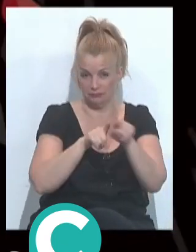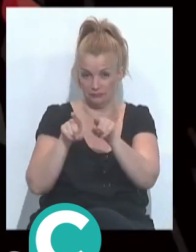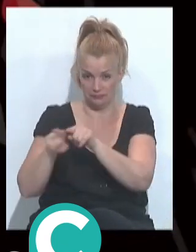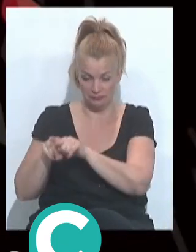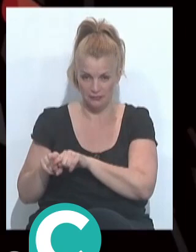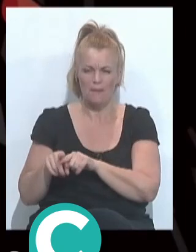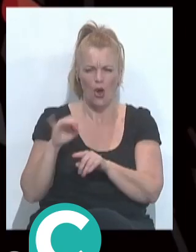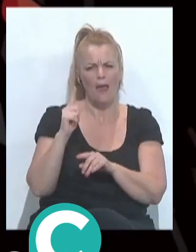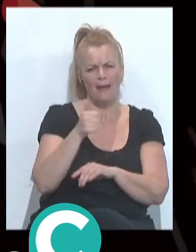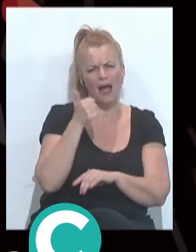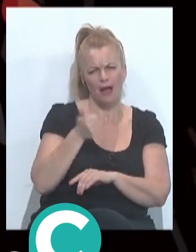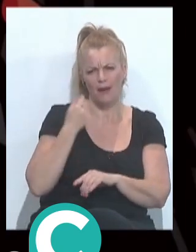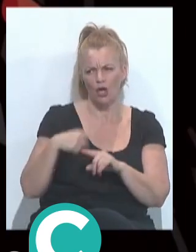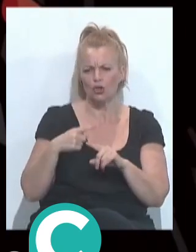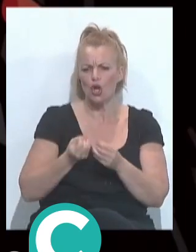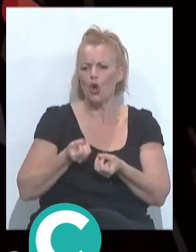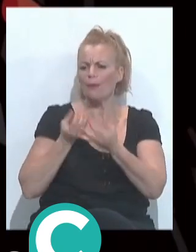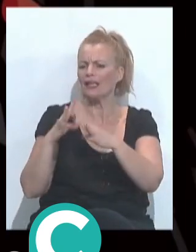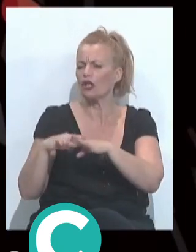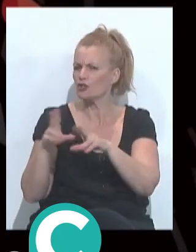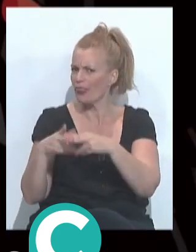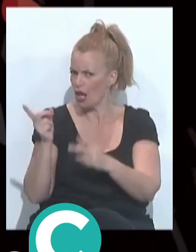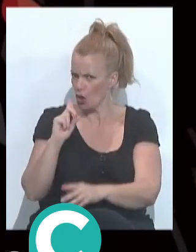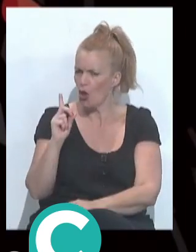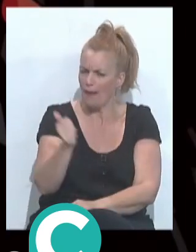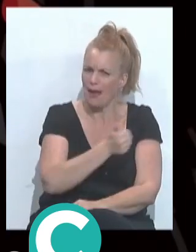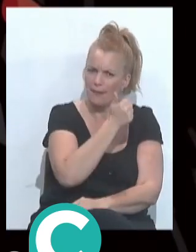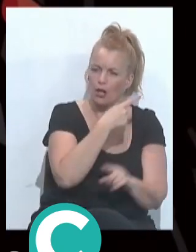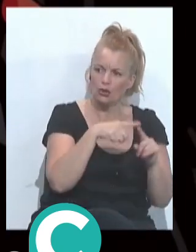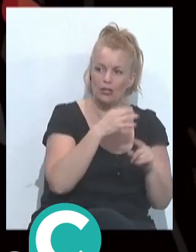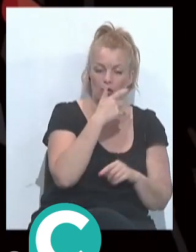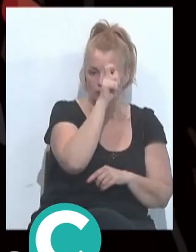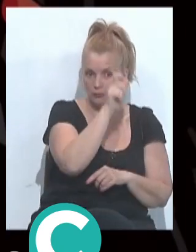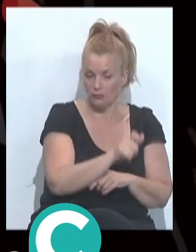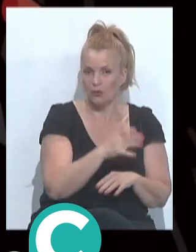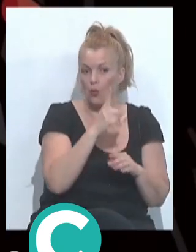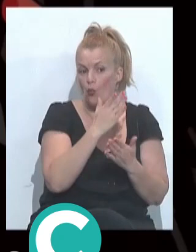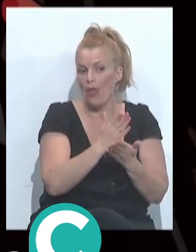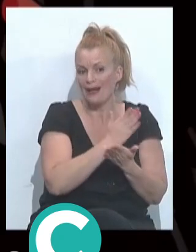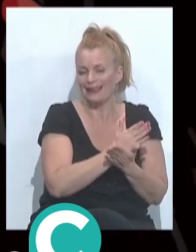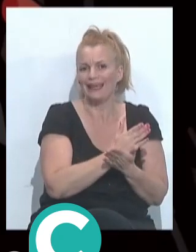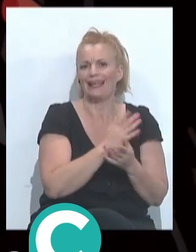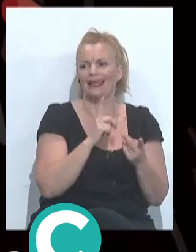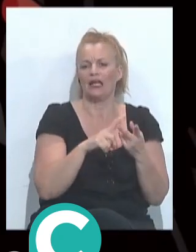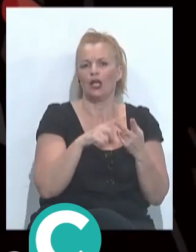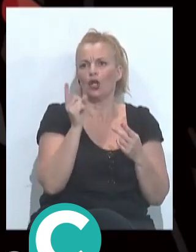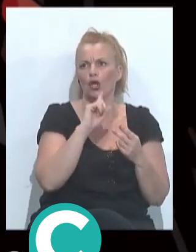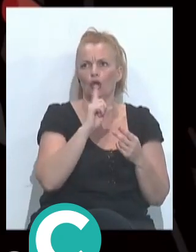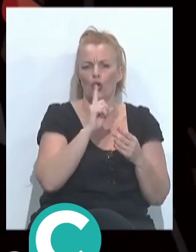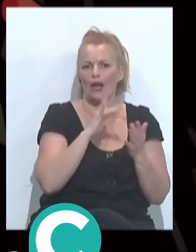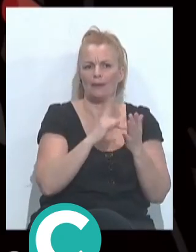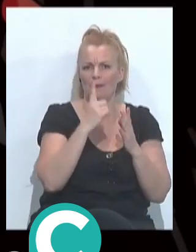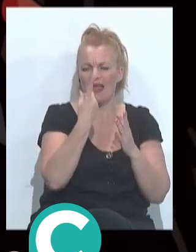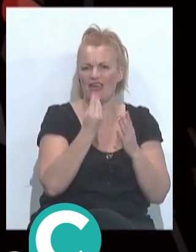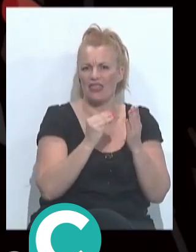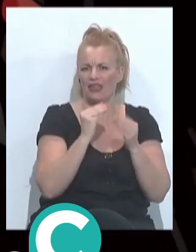no solo el comentario en redes sociales, sino que esa persona en cuestión, según una parte, pues no era la primera que hacía